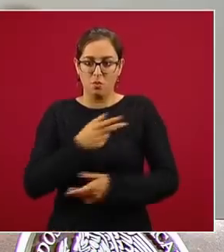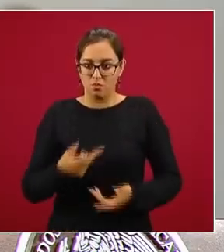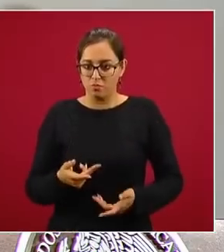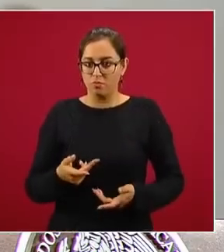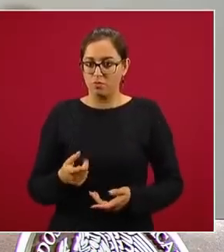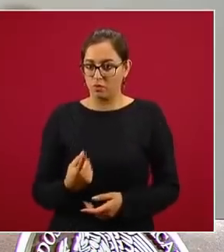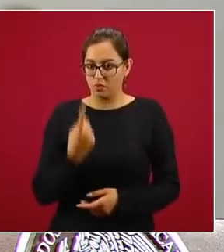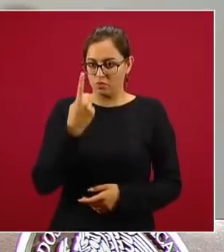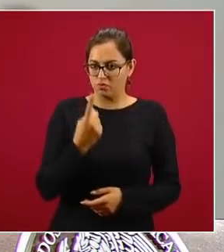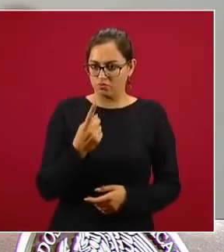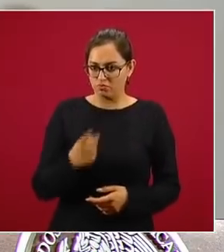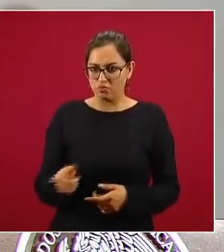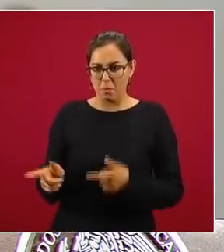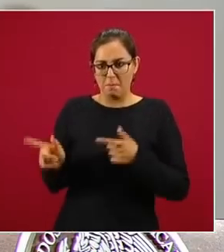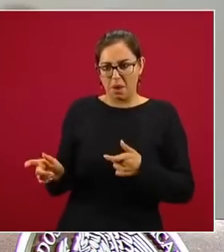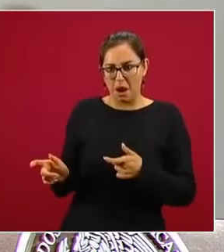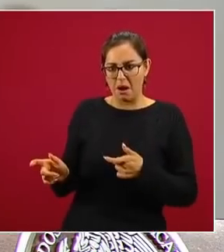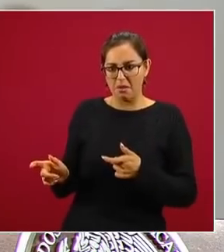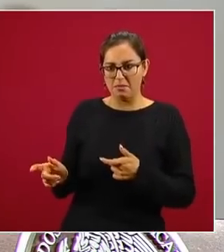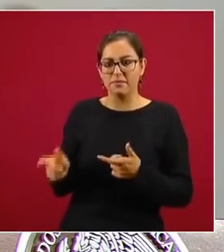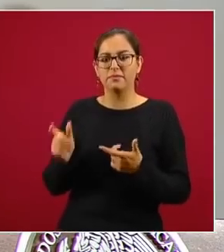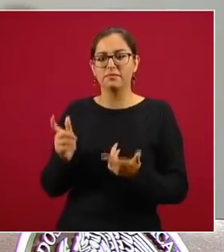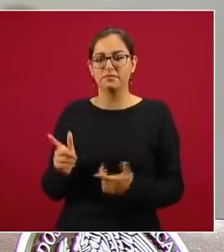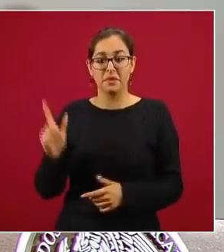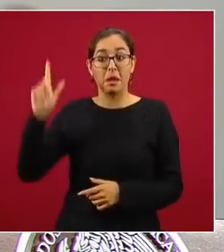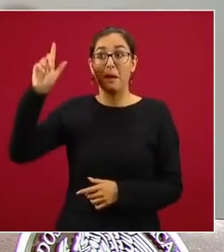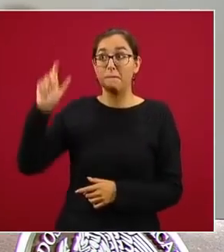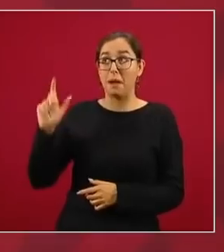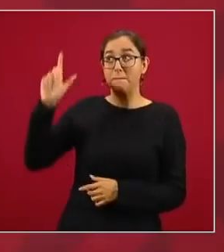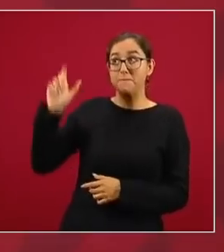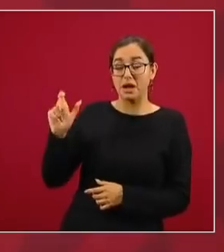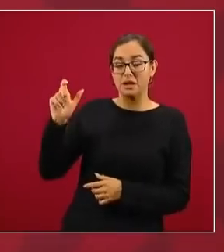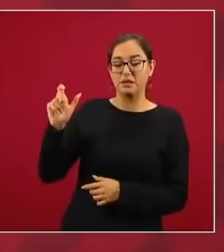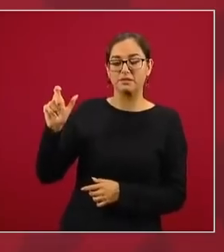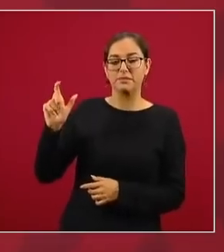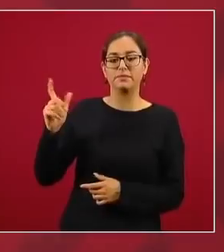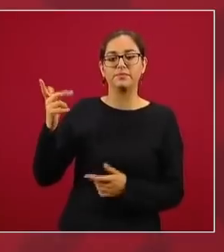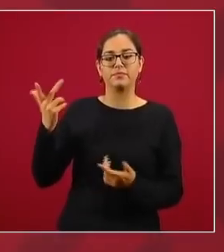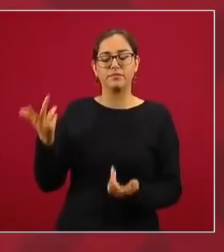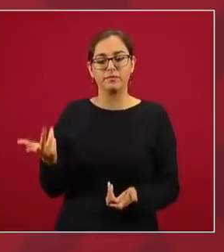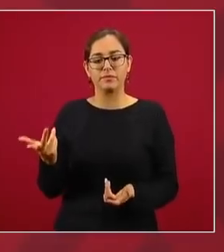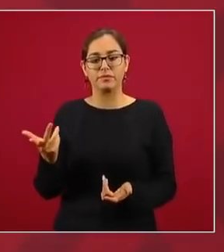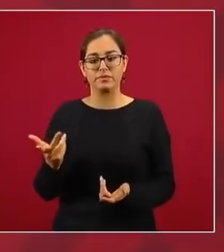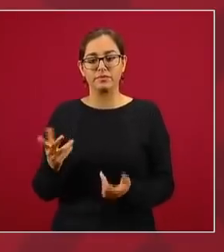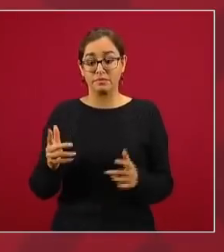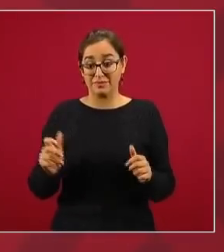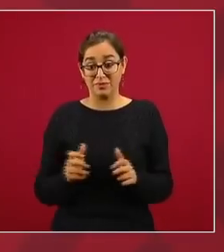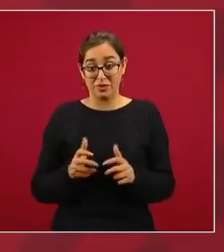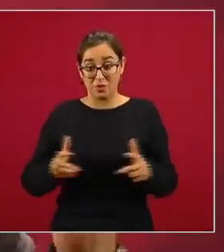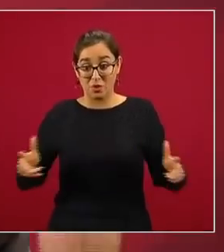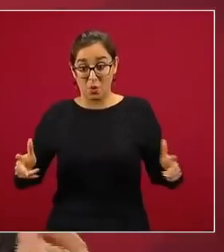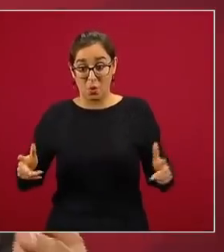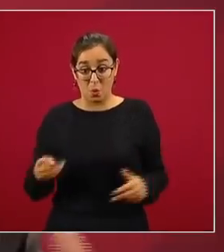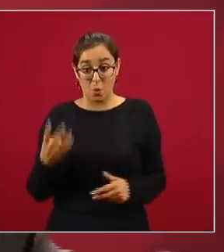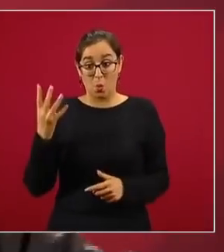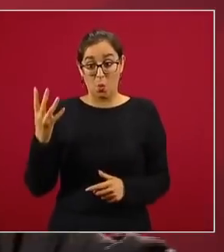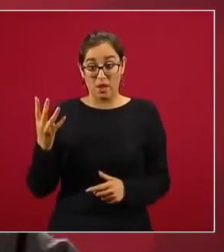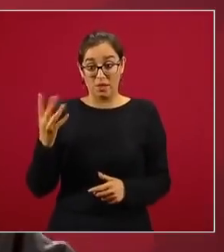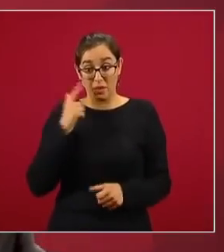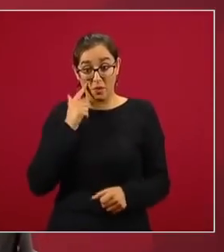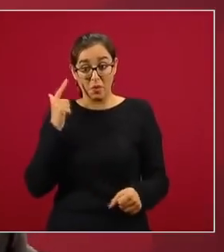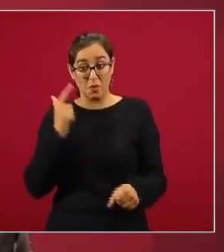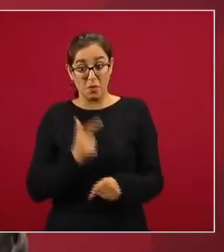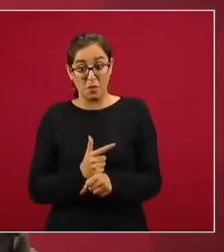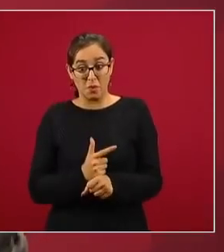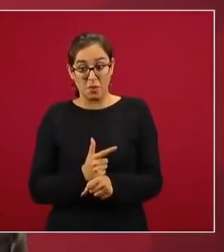contesta uno, primero unos tiros al aire y contesta uno y de las cuatro camionetas se dan cuenta de